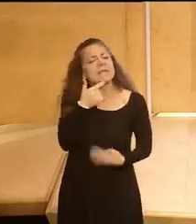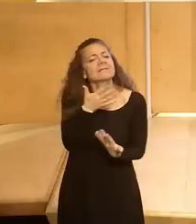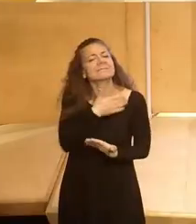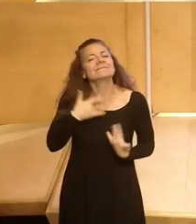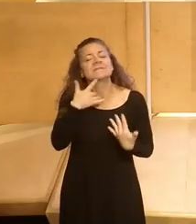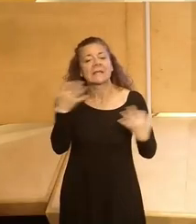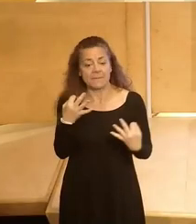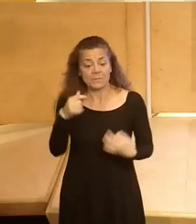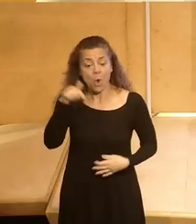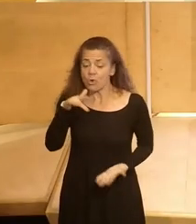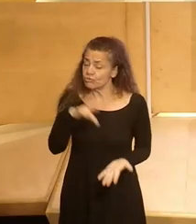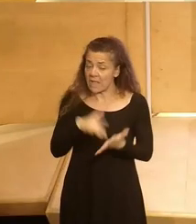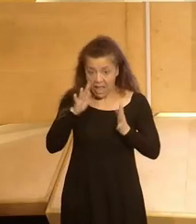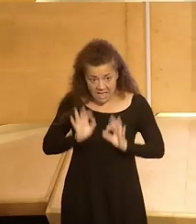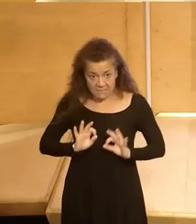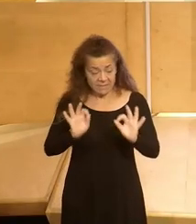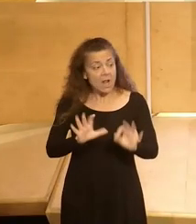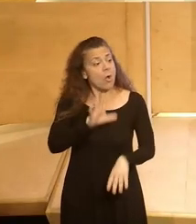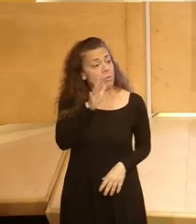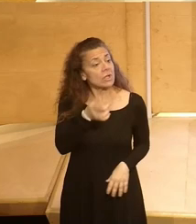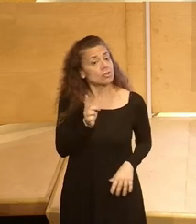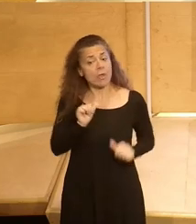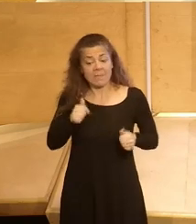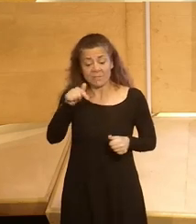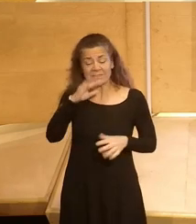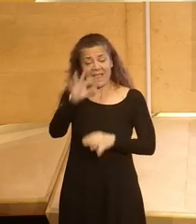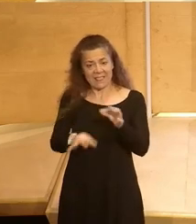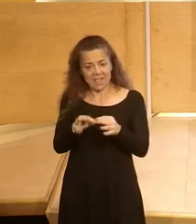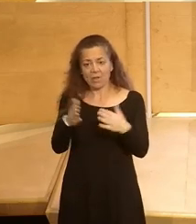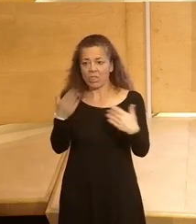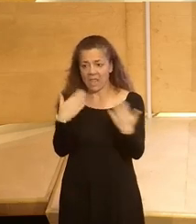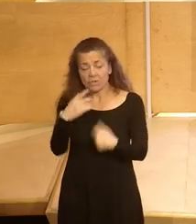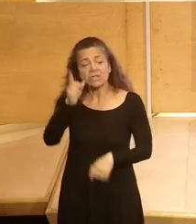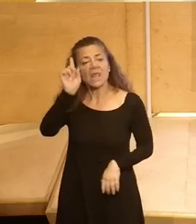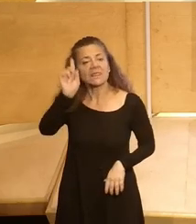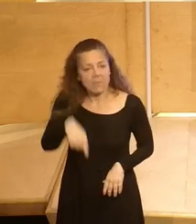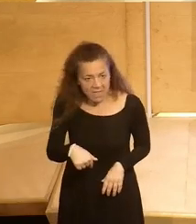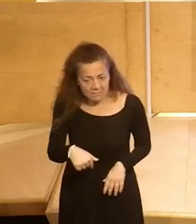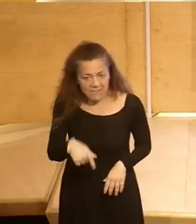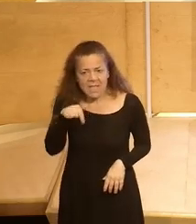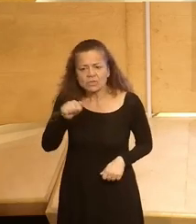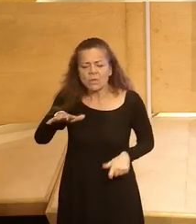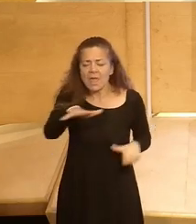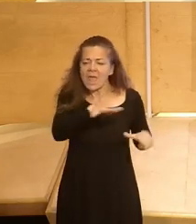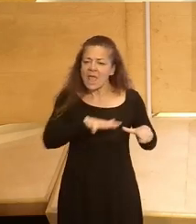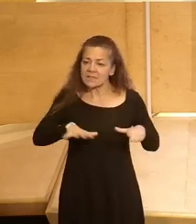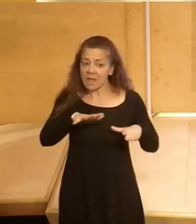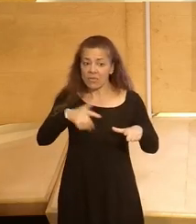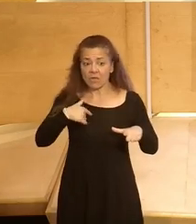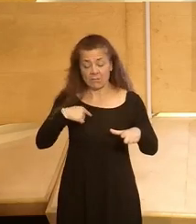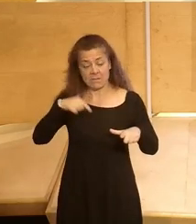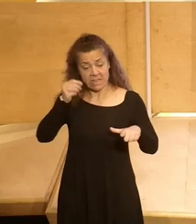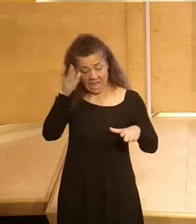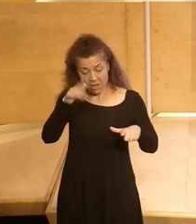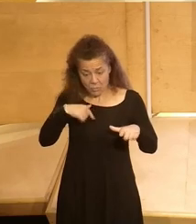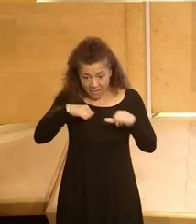un día muy especial porque no solo comenzamos este ciclo de diálogos, sino que volvemos a un espacio en el que Talento para el Futuro